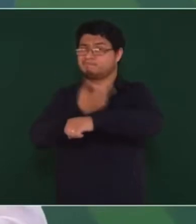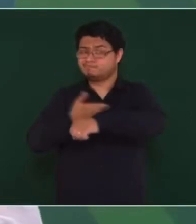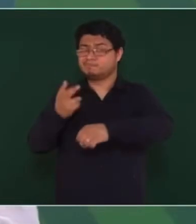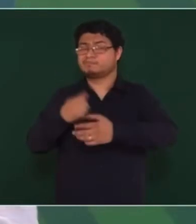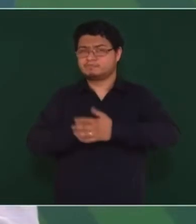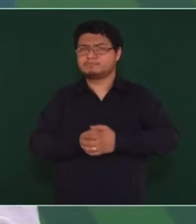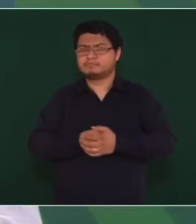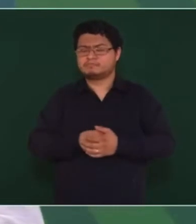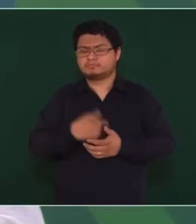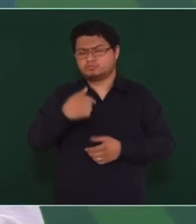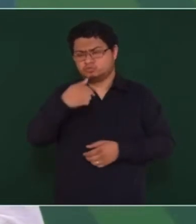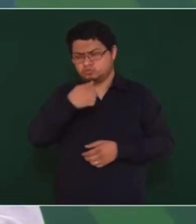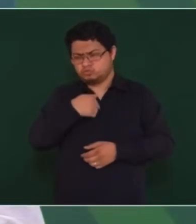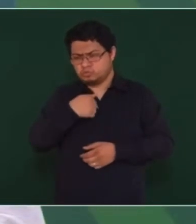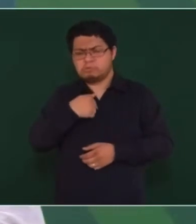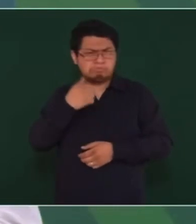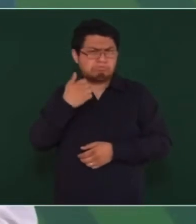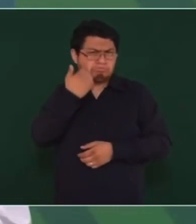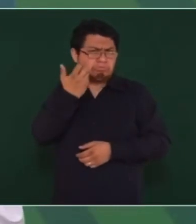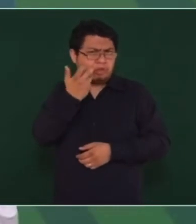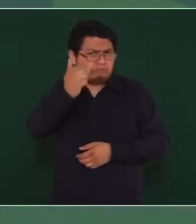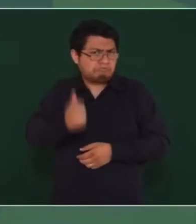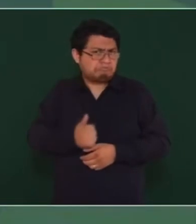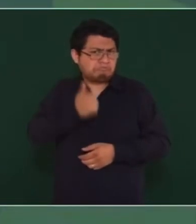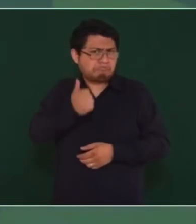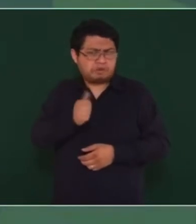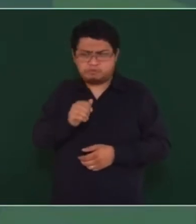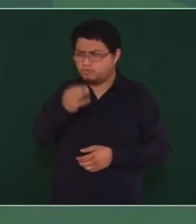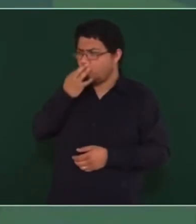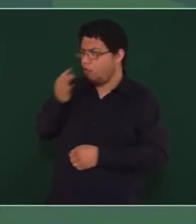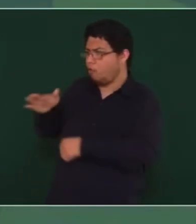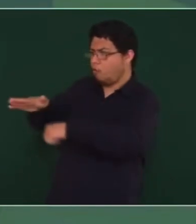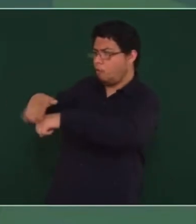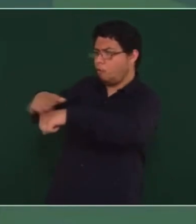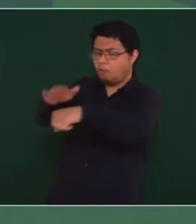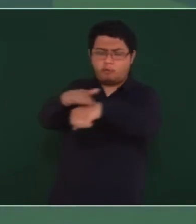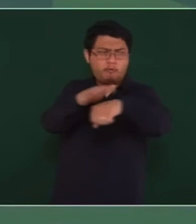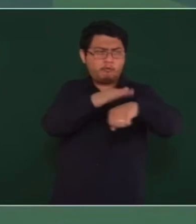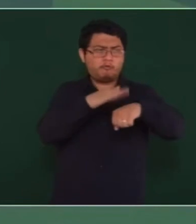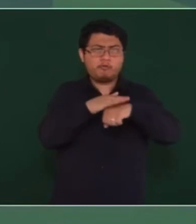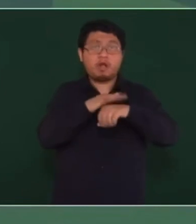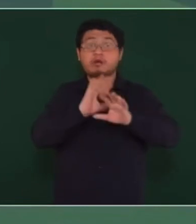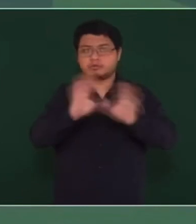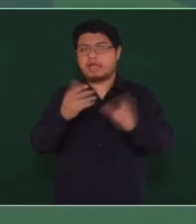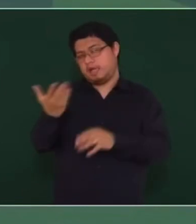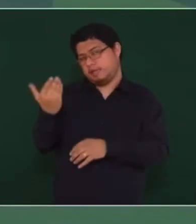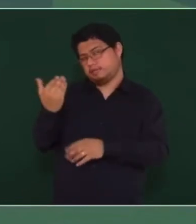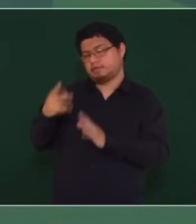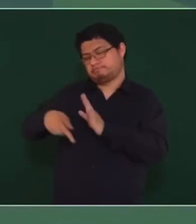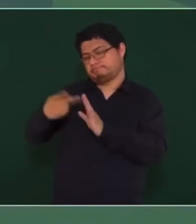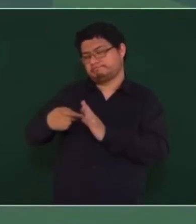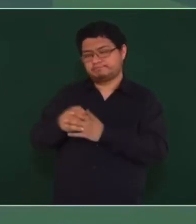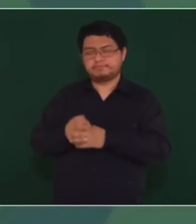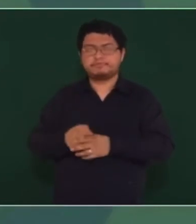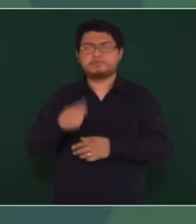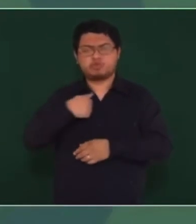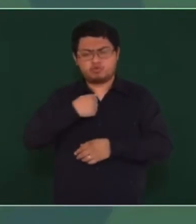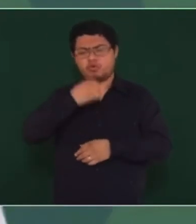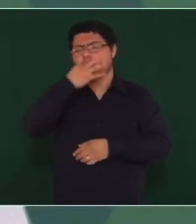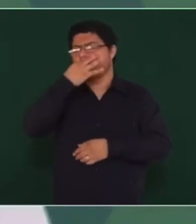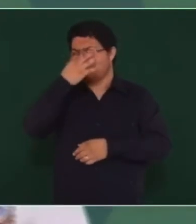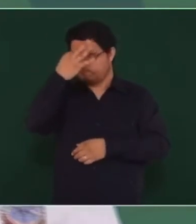Quiero aprovechar para informar, aunque ya lo he hecho, de que